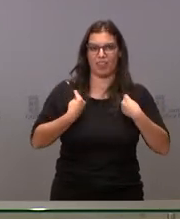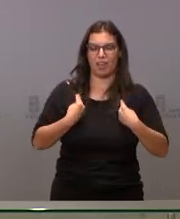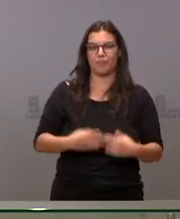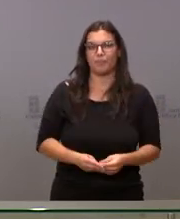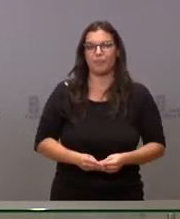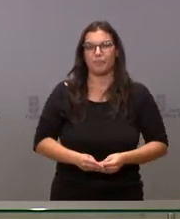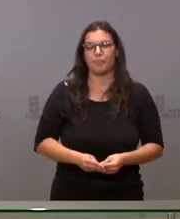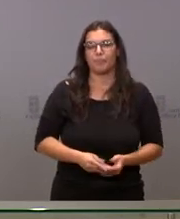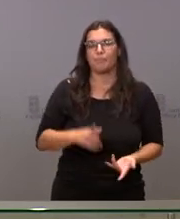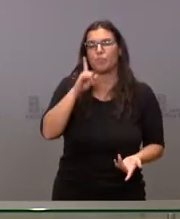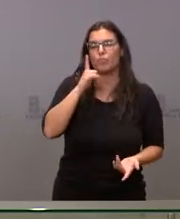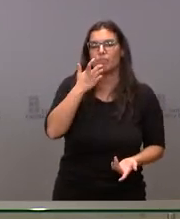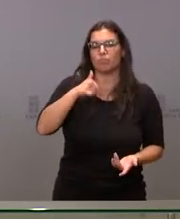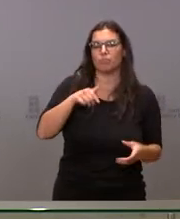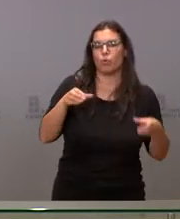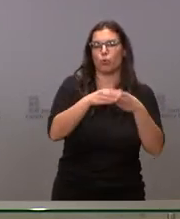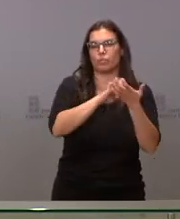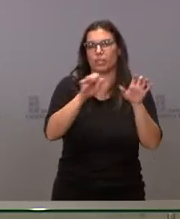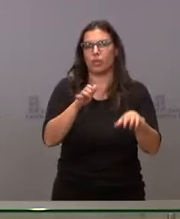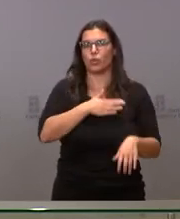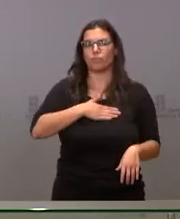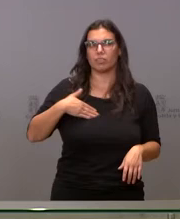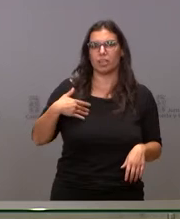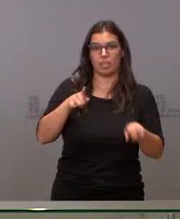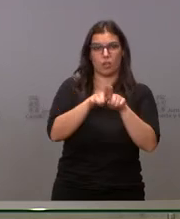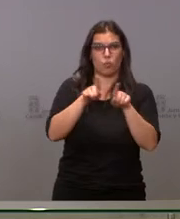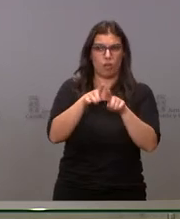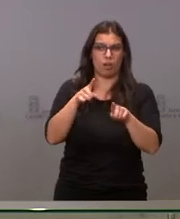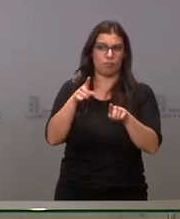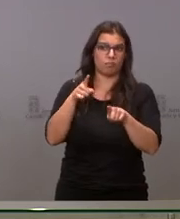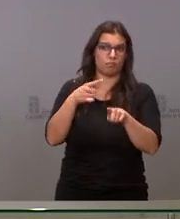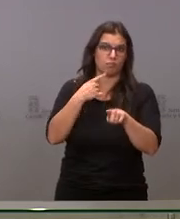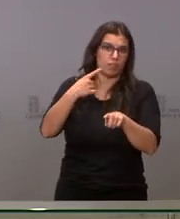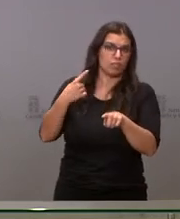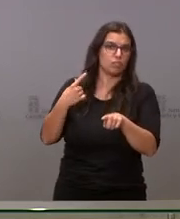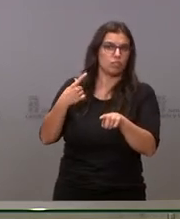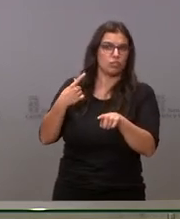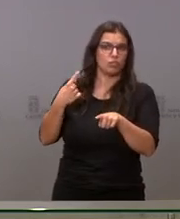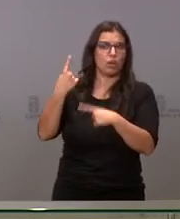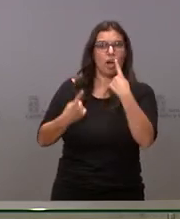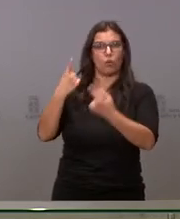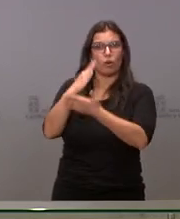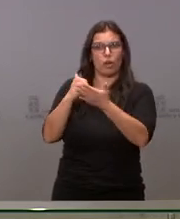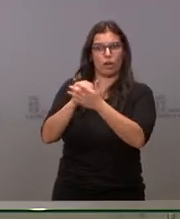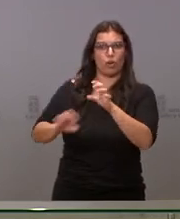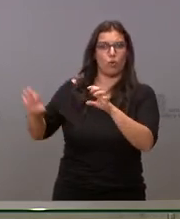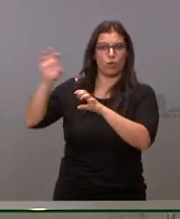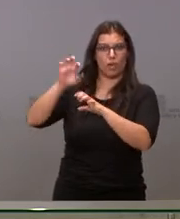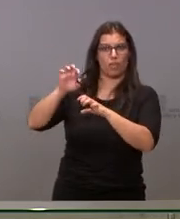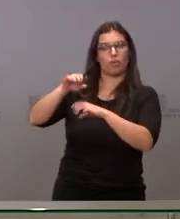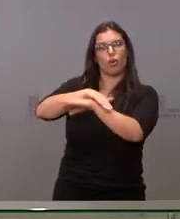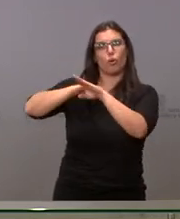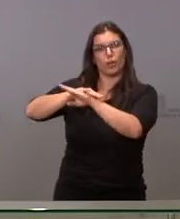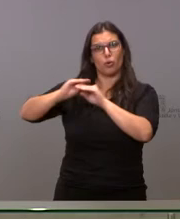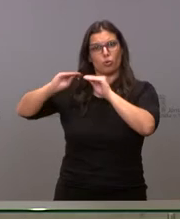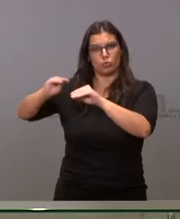No sé si la intención de la Junta puede ser, como se ha publicado por parte de algunas comunidades que, en este caso, estarían gobernadas también